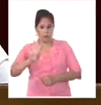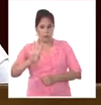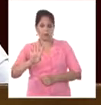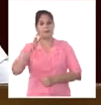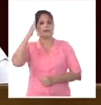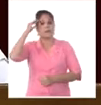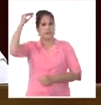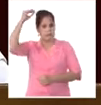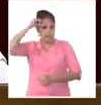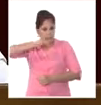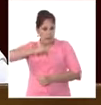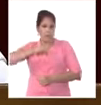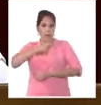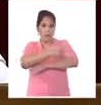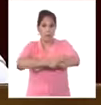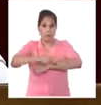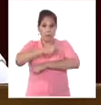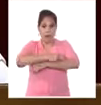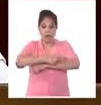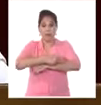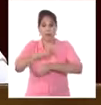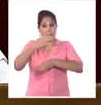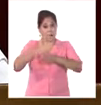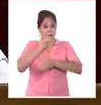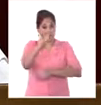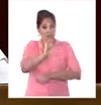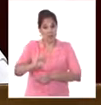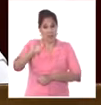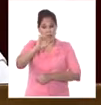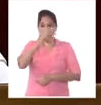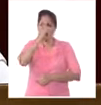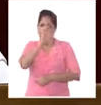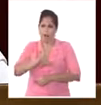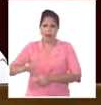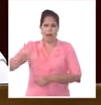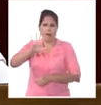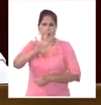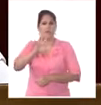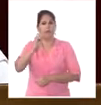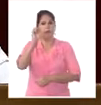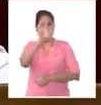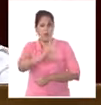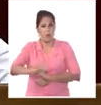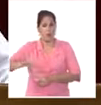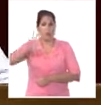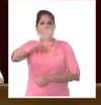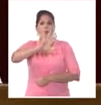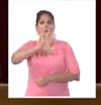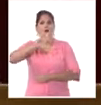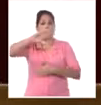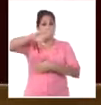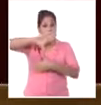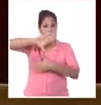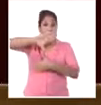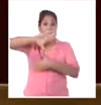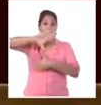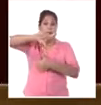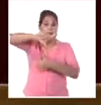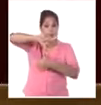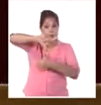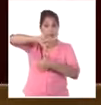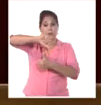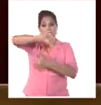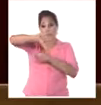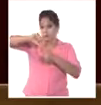Sabemos que muchos de los países de Asia y Oceanía África y Medio Oriente Europa América del Norte América Latina y el